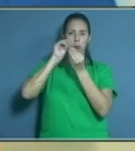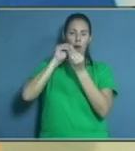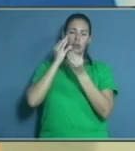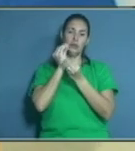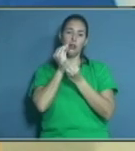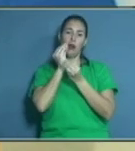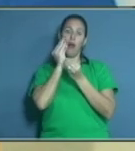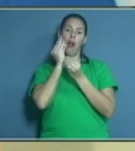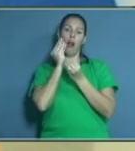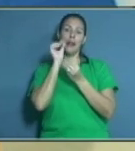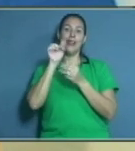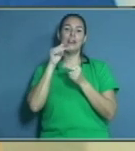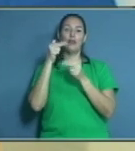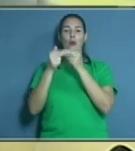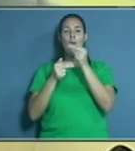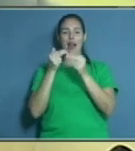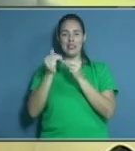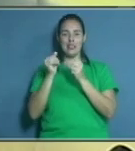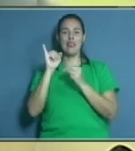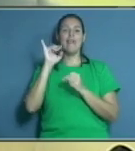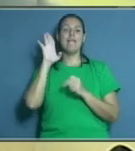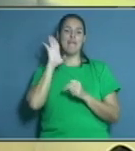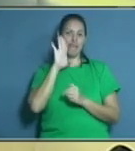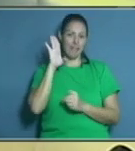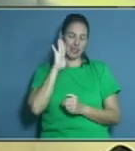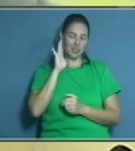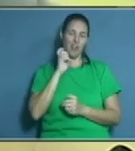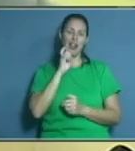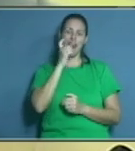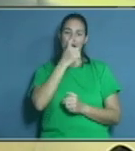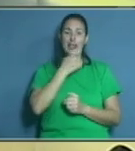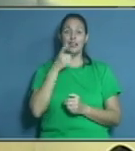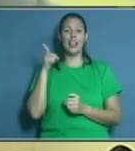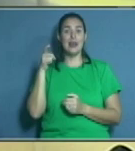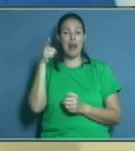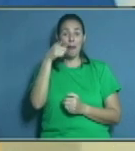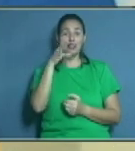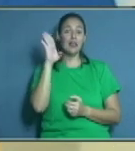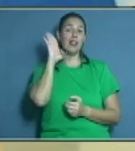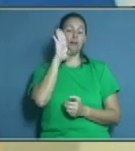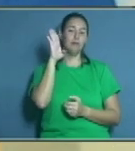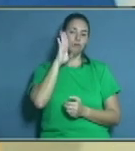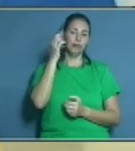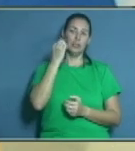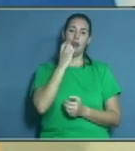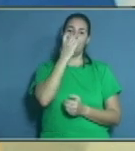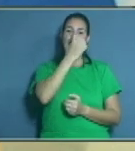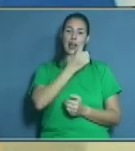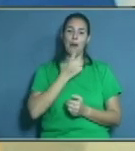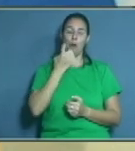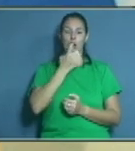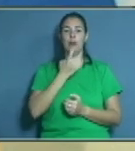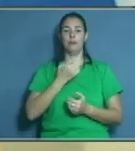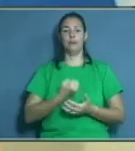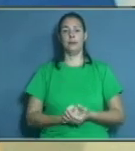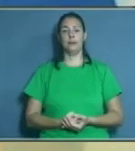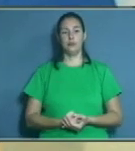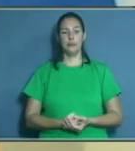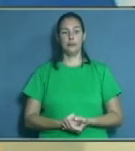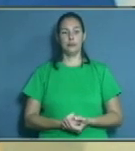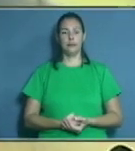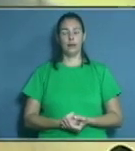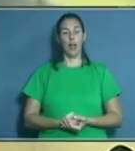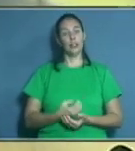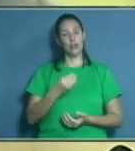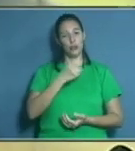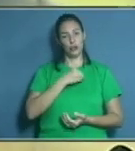la descalcificación del esmalte y le da la oportunidad a las bacterias para que se inicie un proceso de formación de caries dental. Doctora